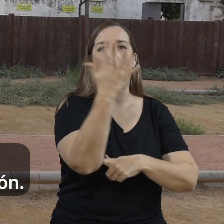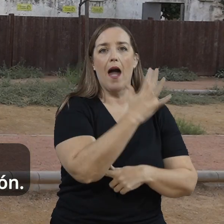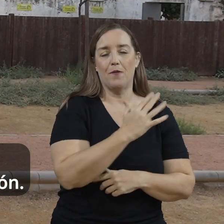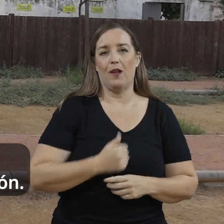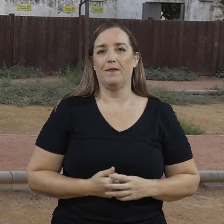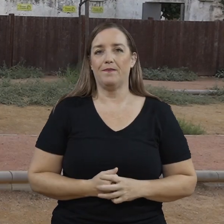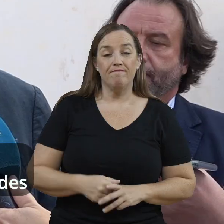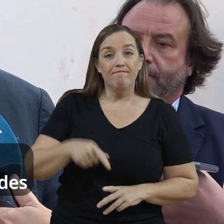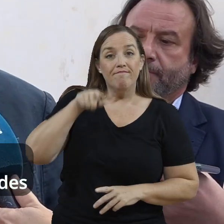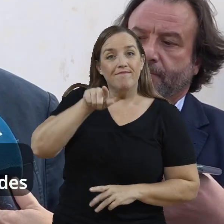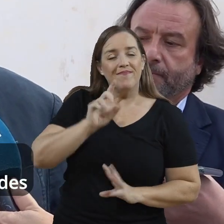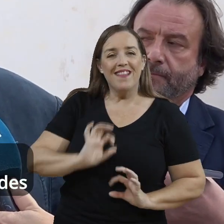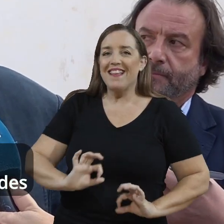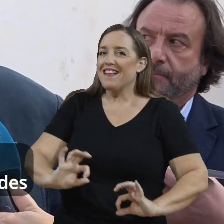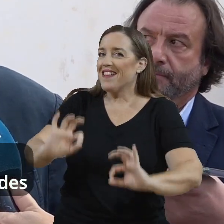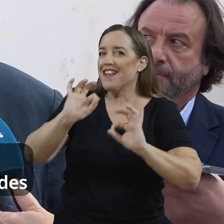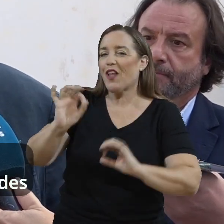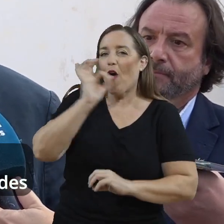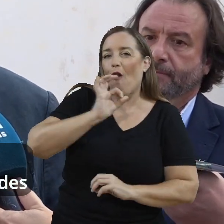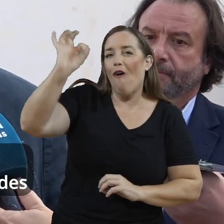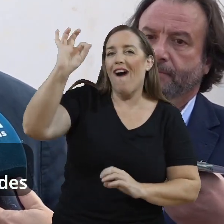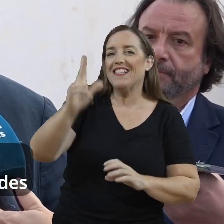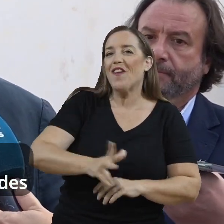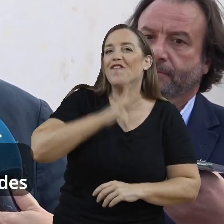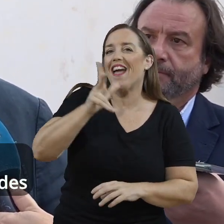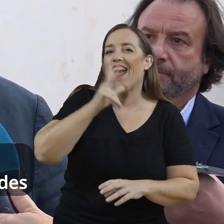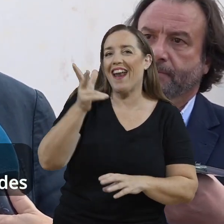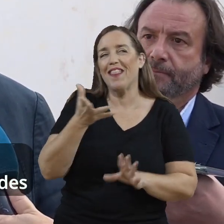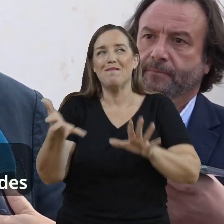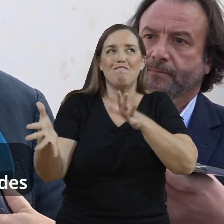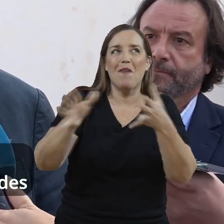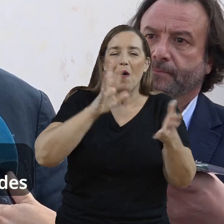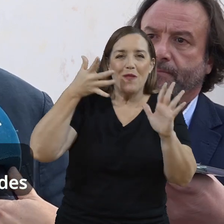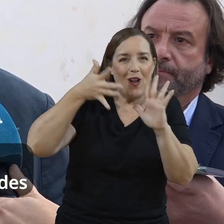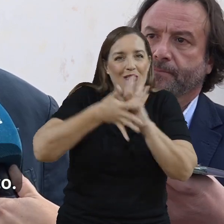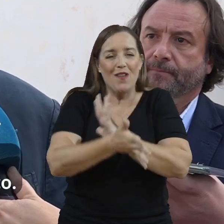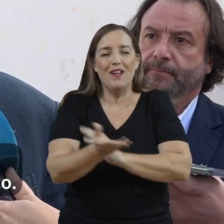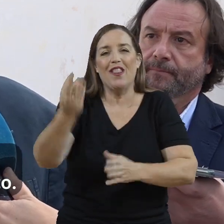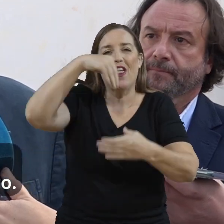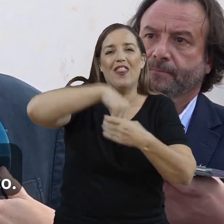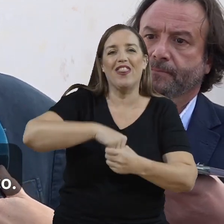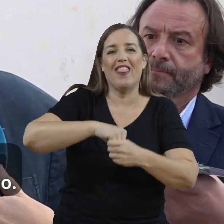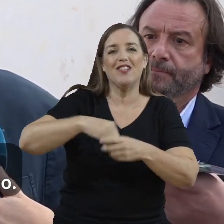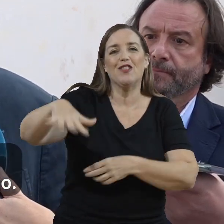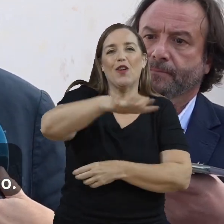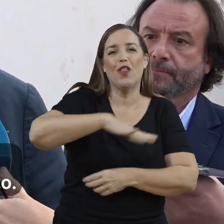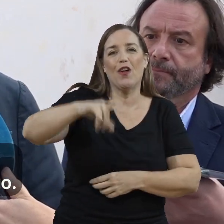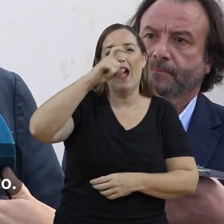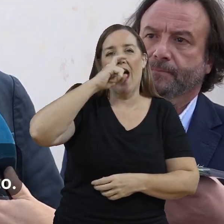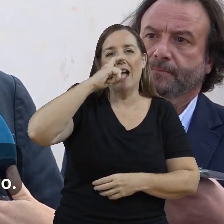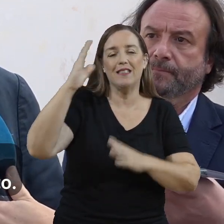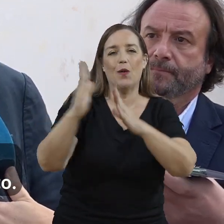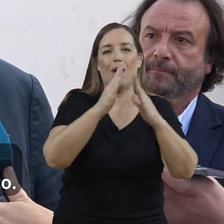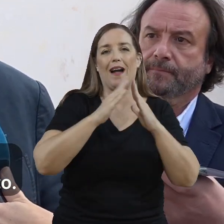árboles y vegetación. Es una forma de encontrar una especie de oasis verde, por definirlo de alguna manera,